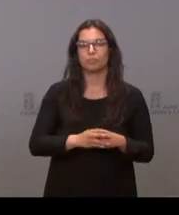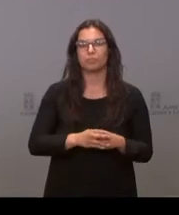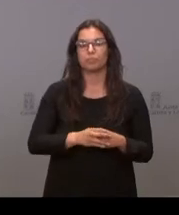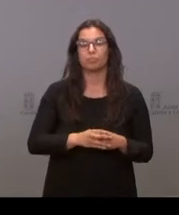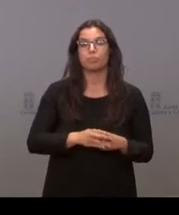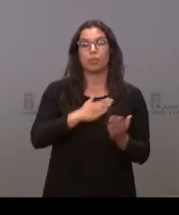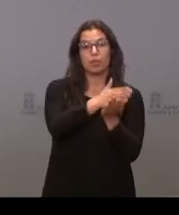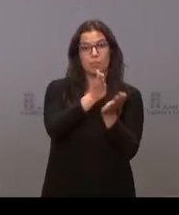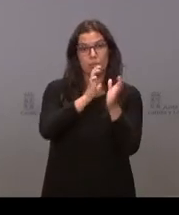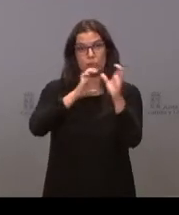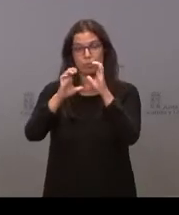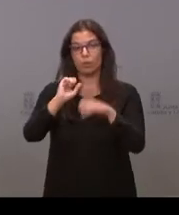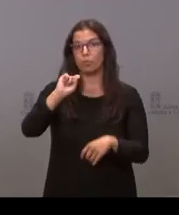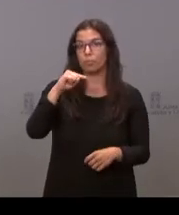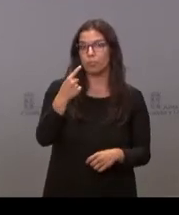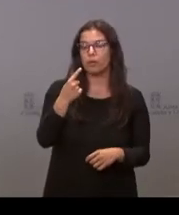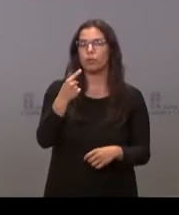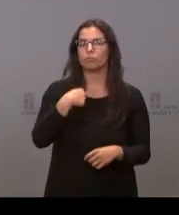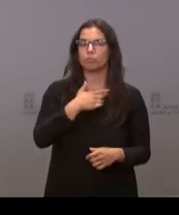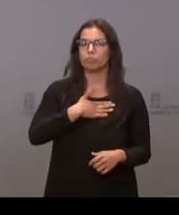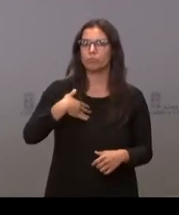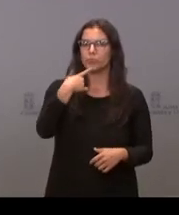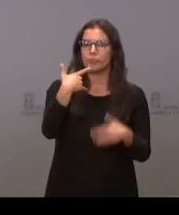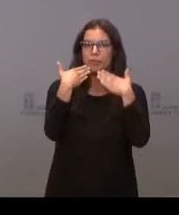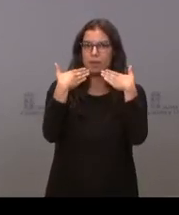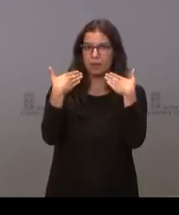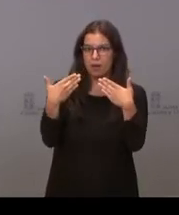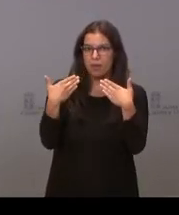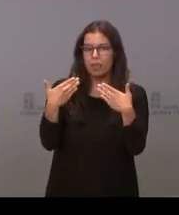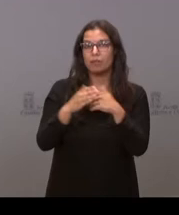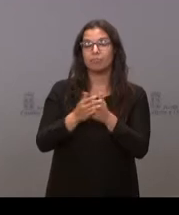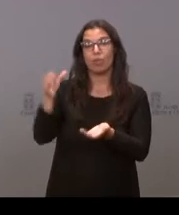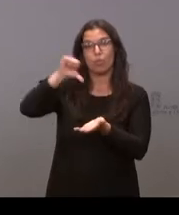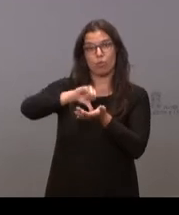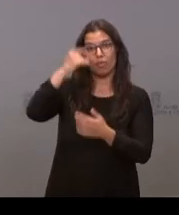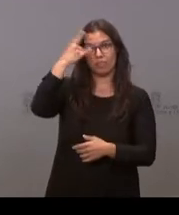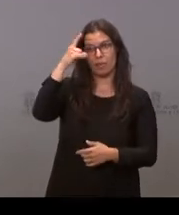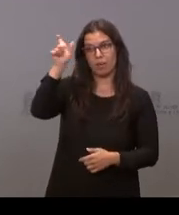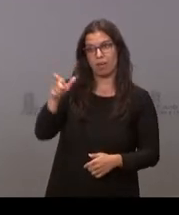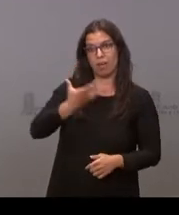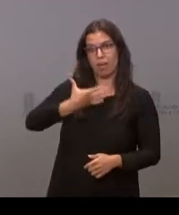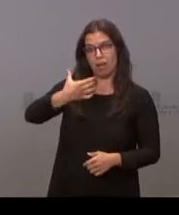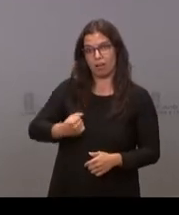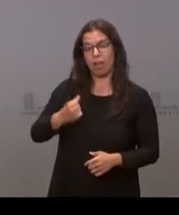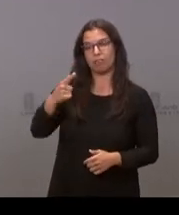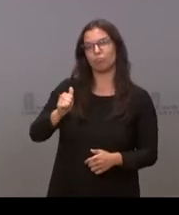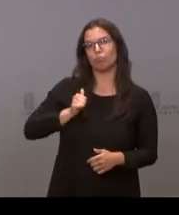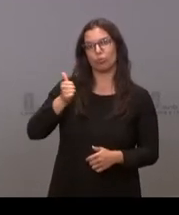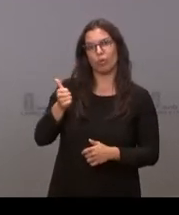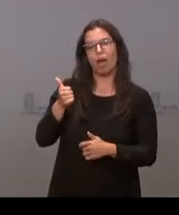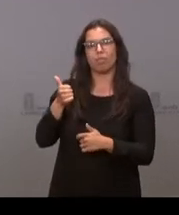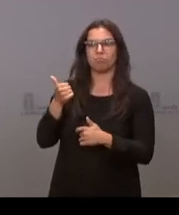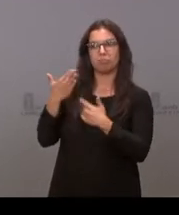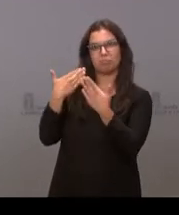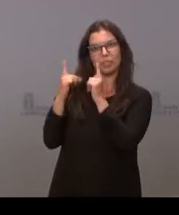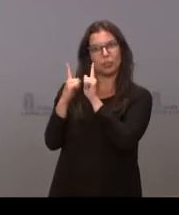En primer lugar, quisiera dar las gracias a la ciudad de Salamanca, al alcalde de Salamanca, con el que he tenido ocasión de poder compartir un